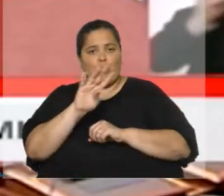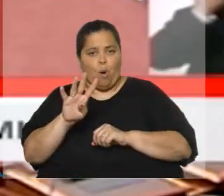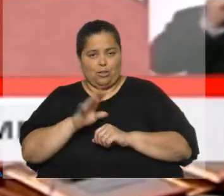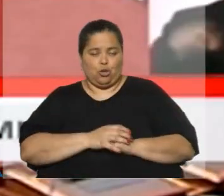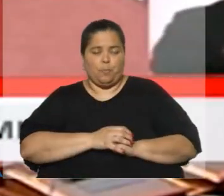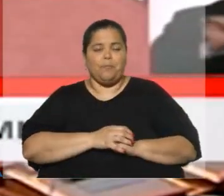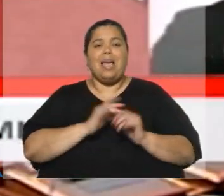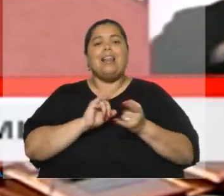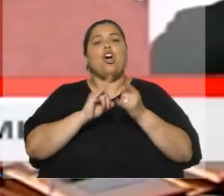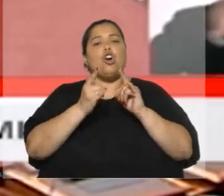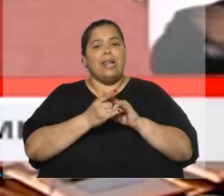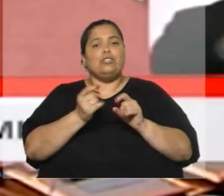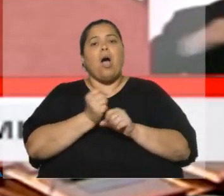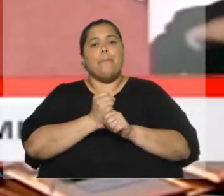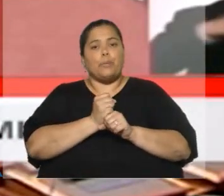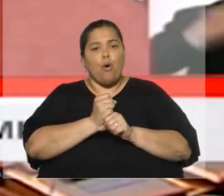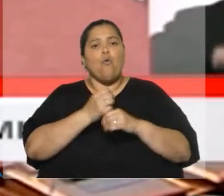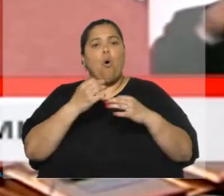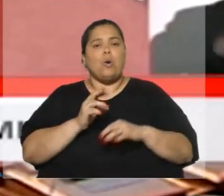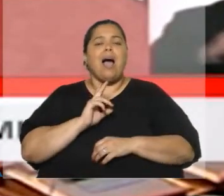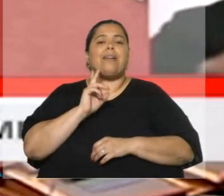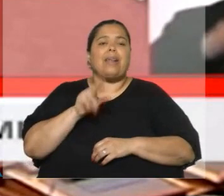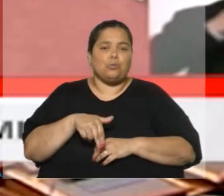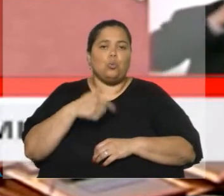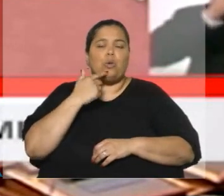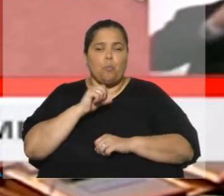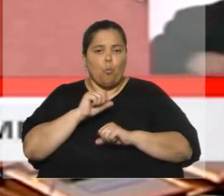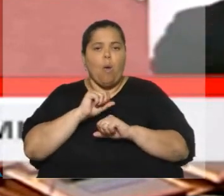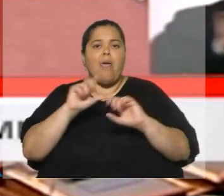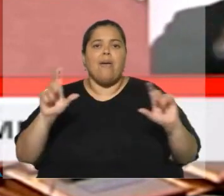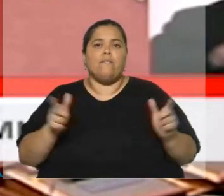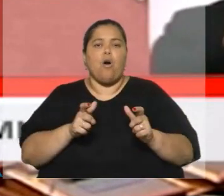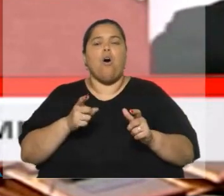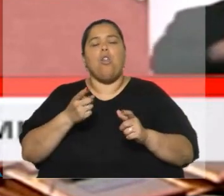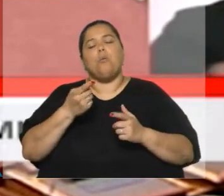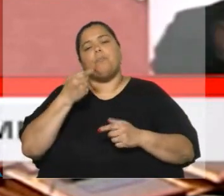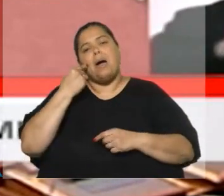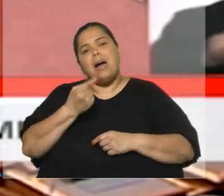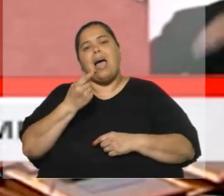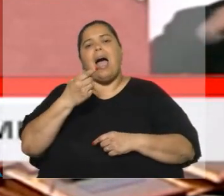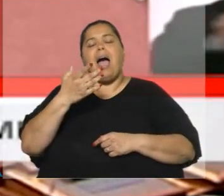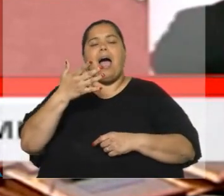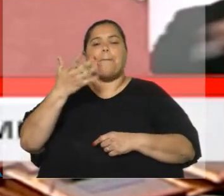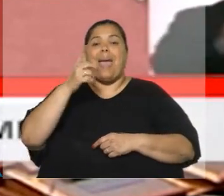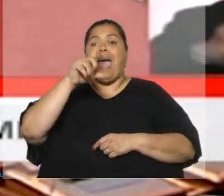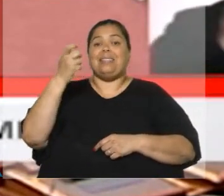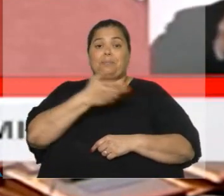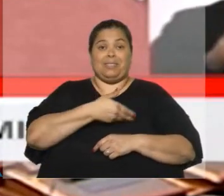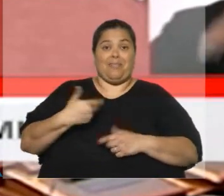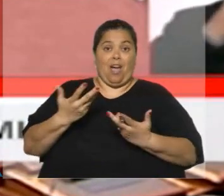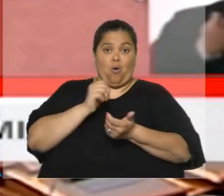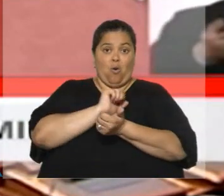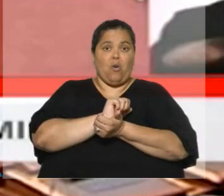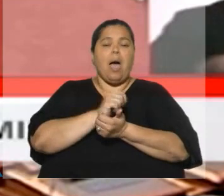Congreso peruano aprobó una resolución que autoriza a levantar un foro especial de Pedro Castillo y abre el camino para que la Fiscalía amplíe la